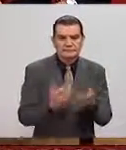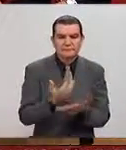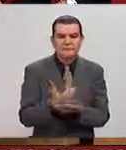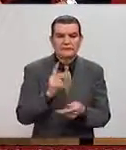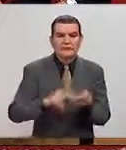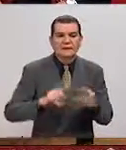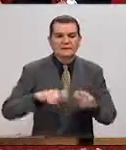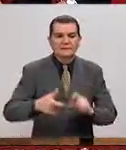Esto es México al Día.